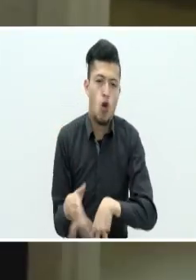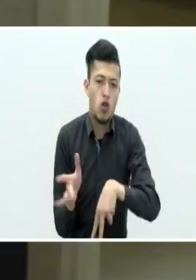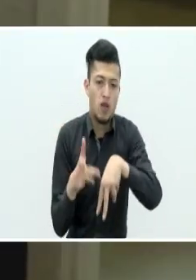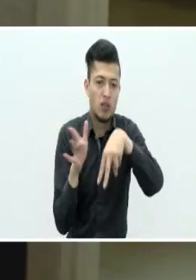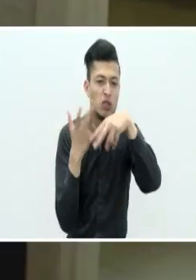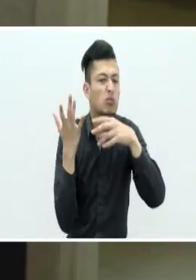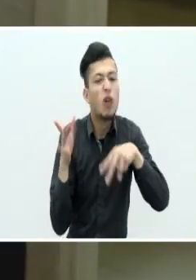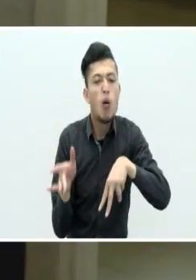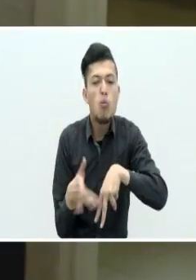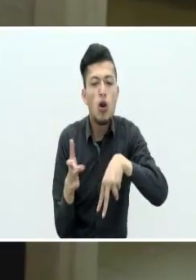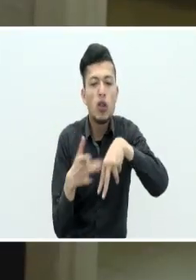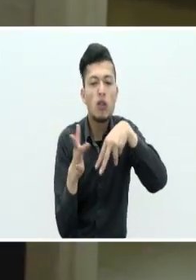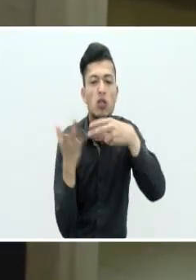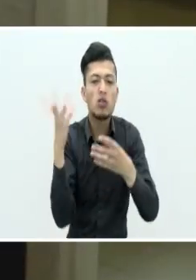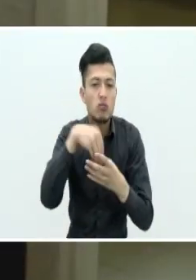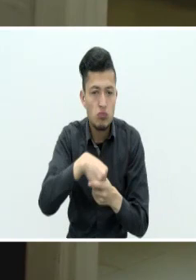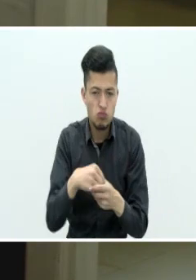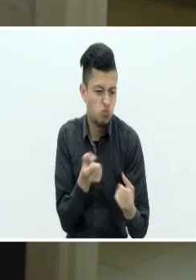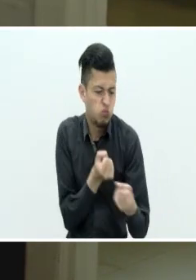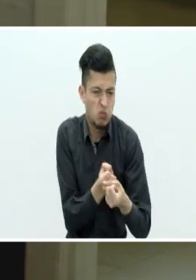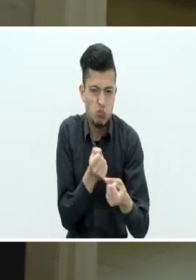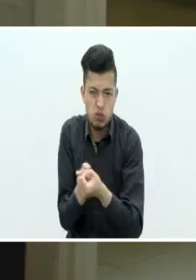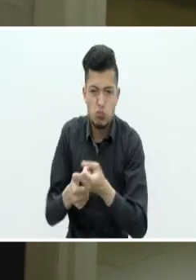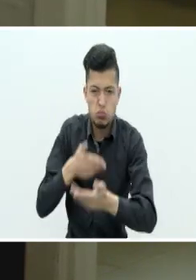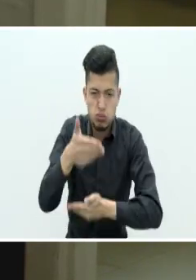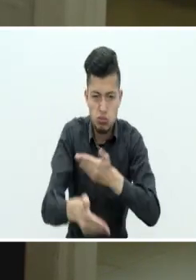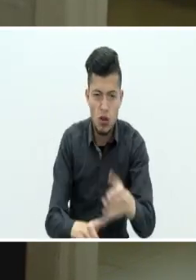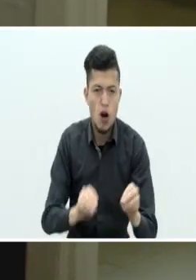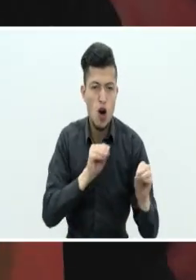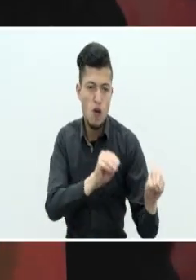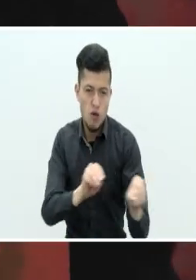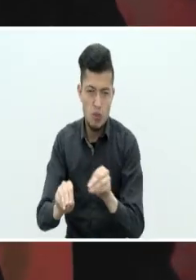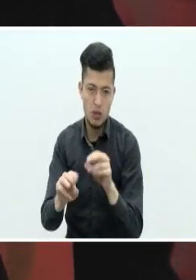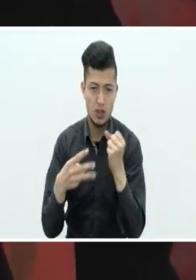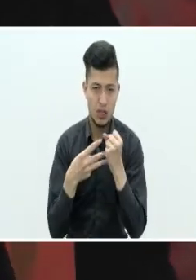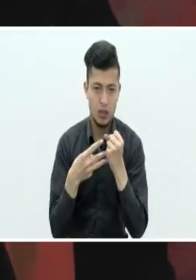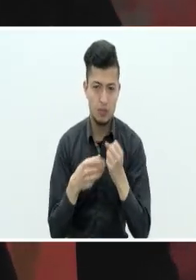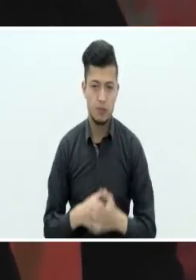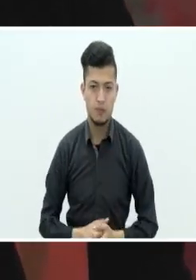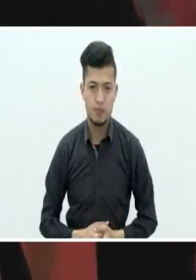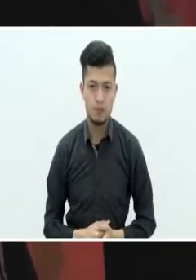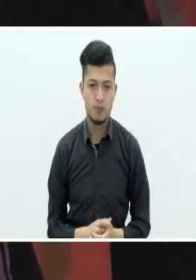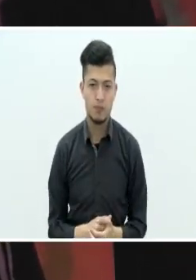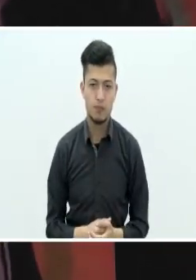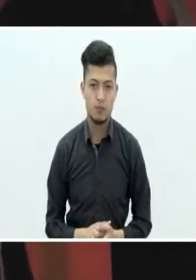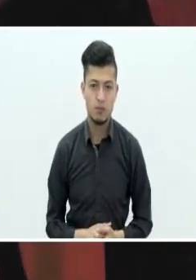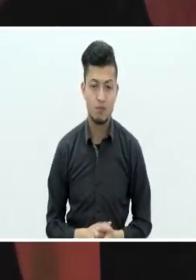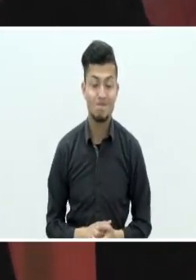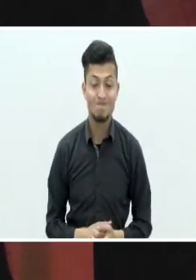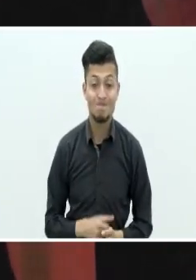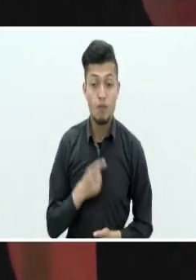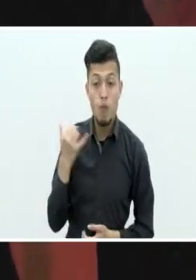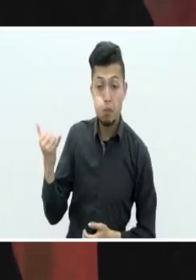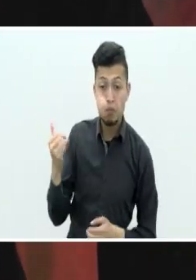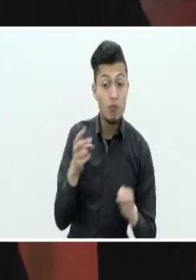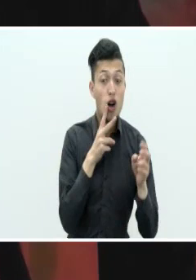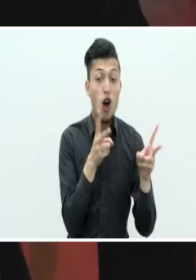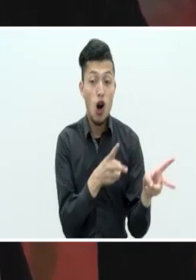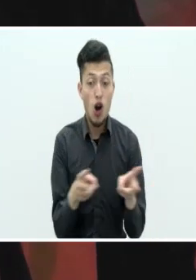que va a ser fortalecer todos los procesos de formación que tiene el SENA. Bien, pues este cortometraje